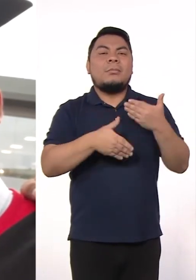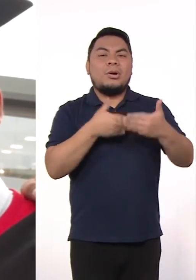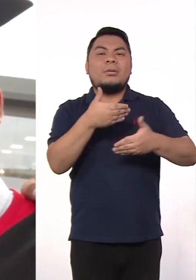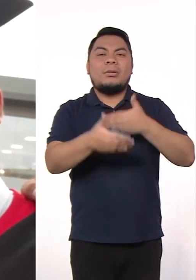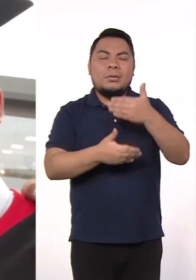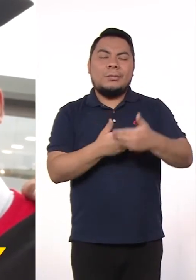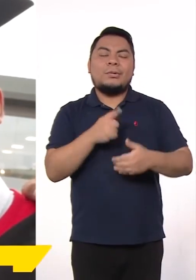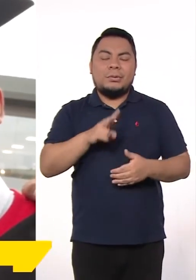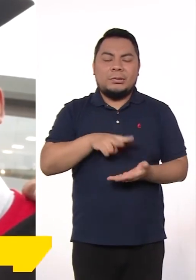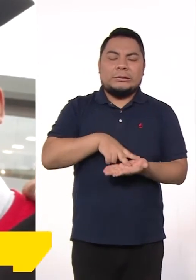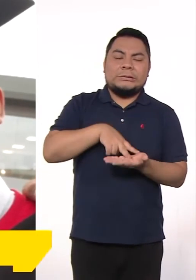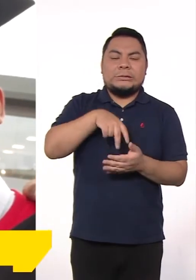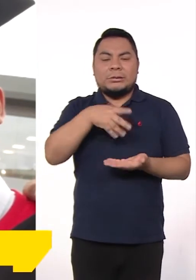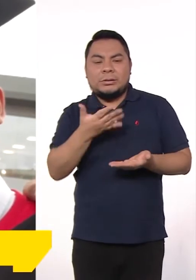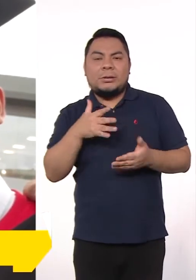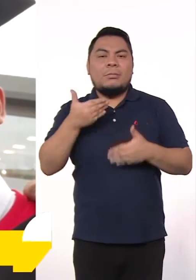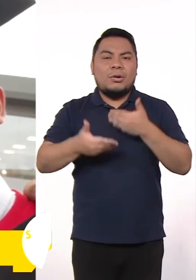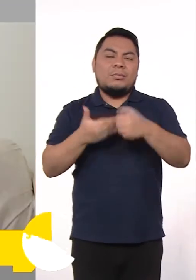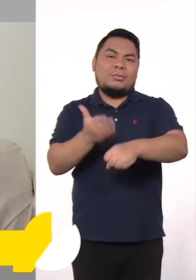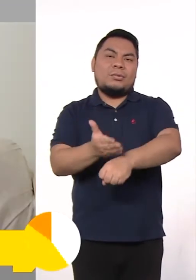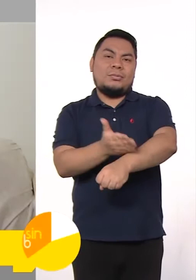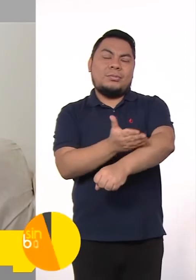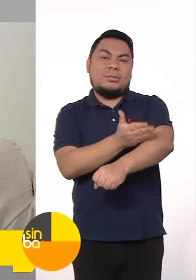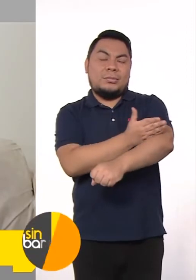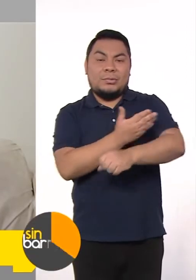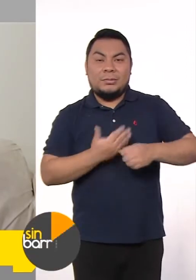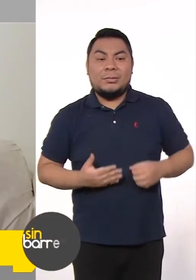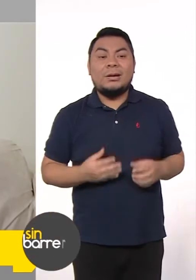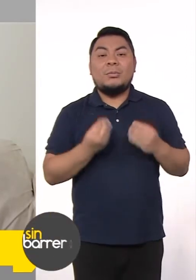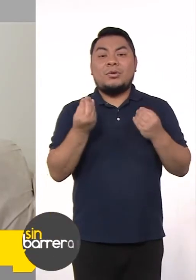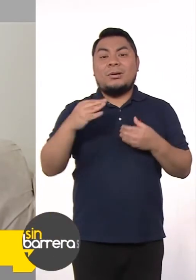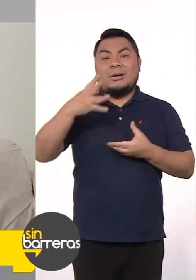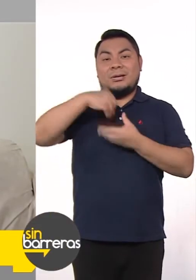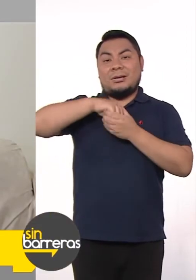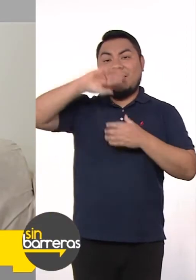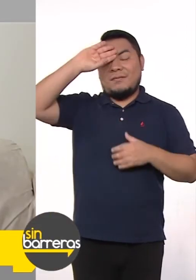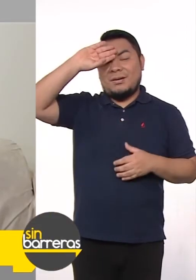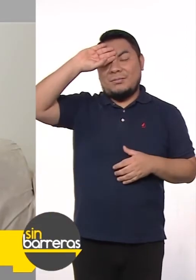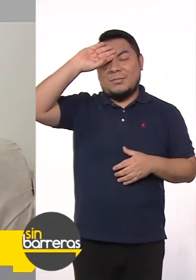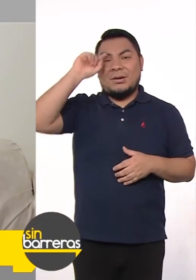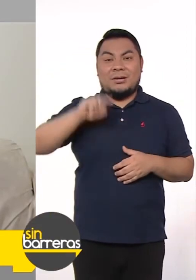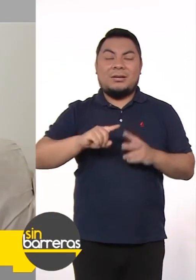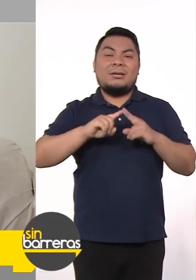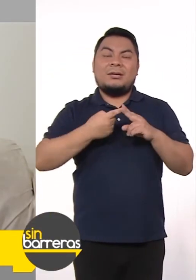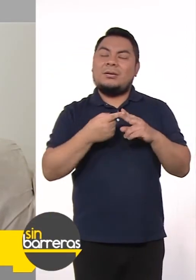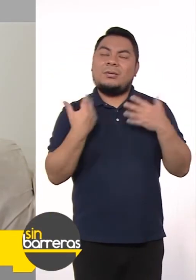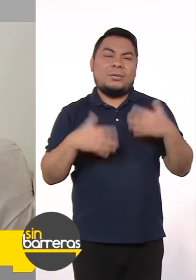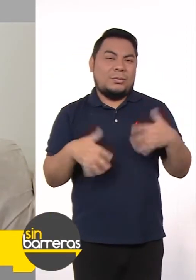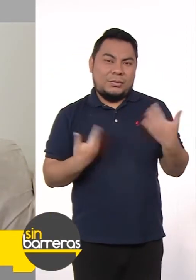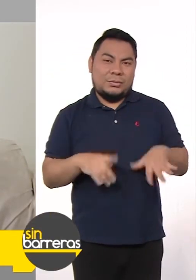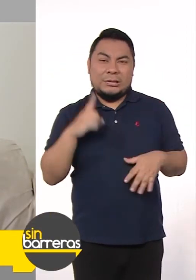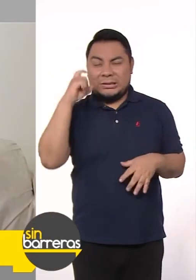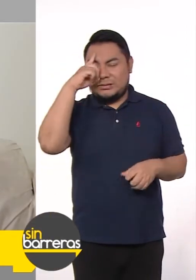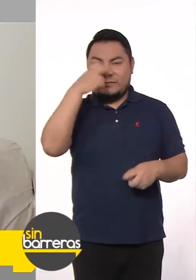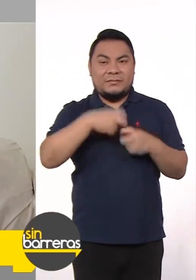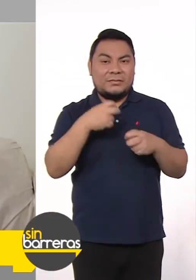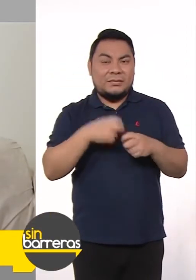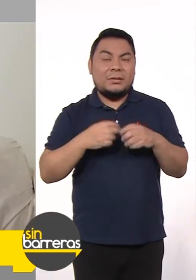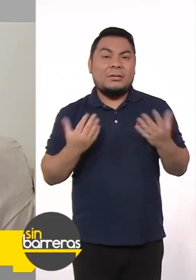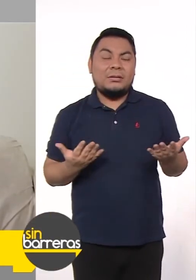desarrollándome poco a poco desde la fecha. Tener esta enfermedad obviamente en un inicio fue bastante